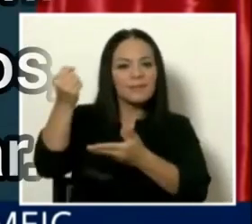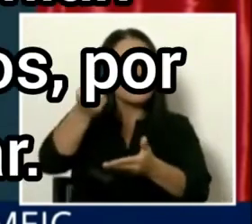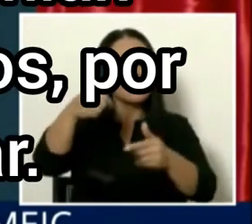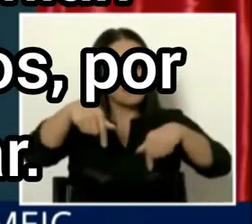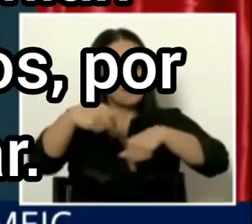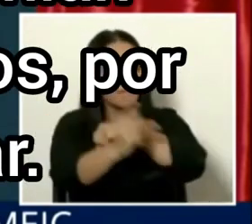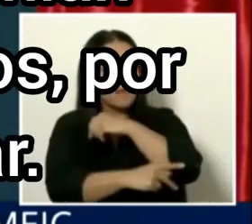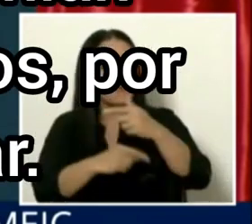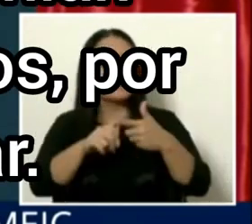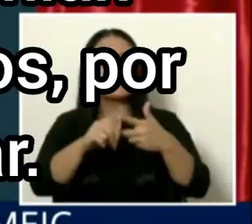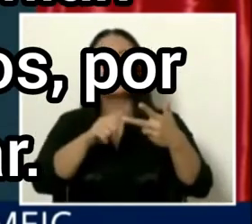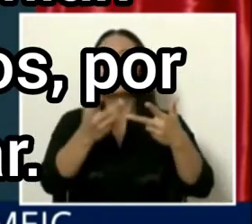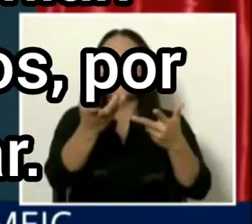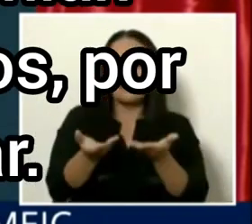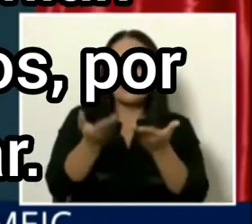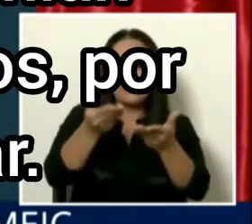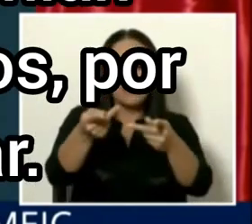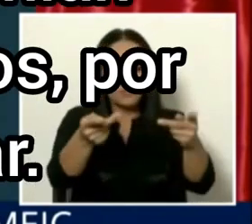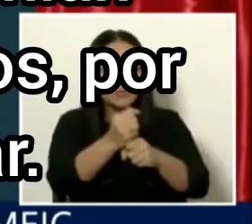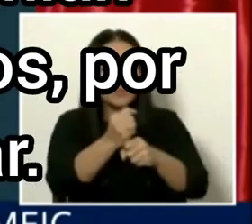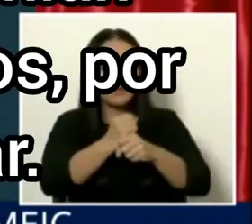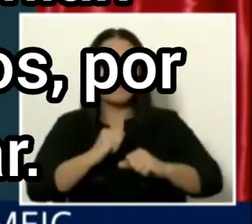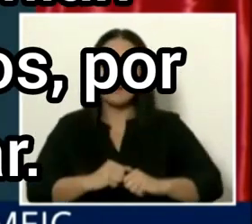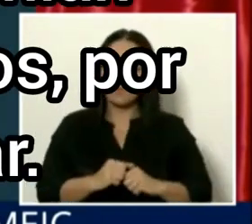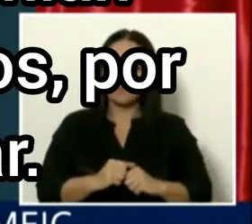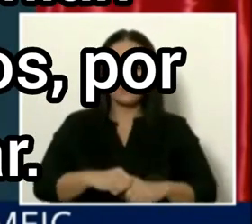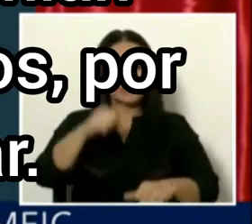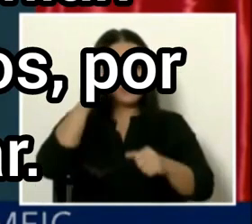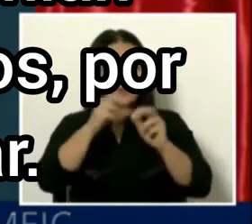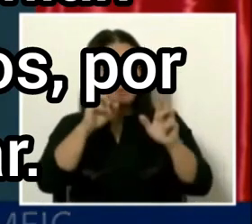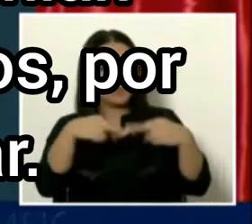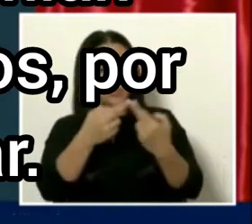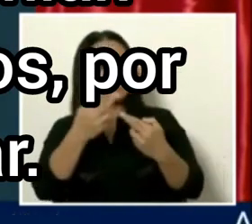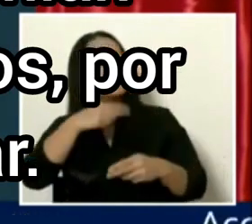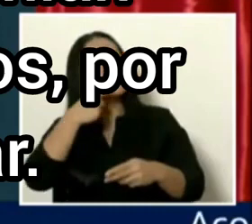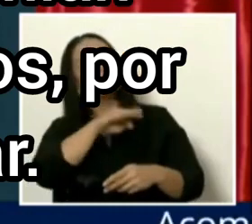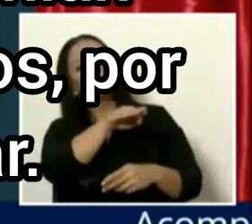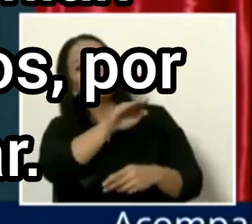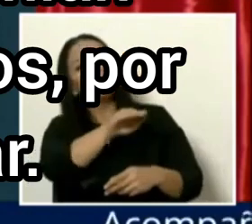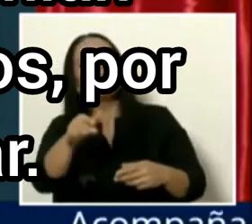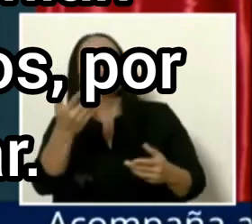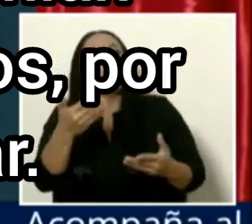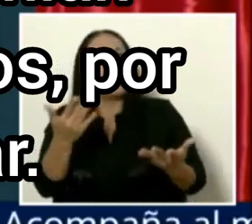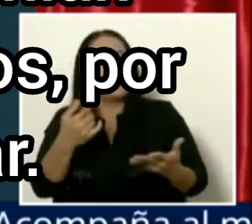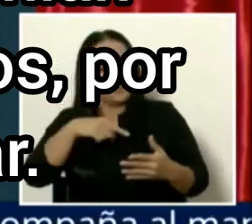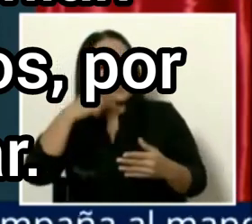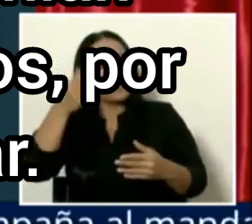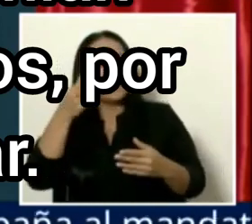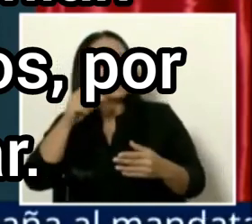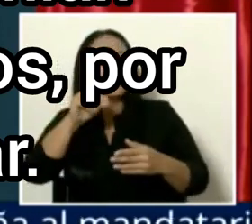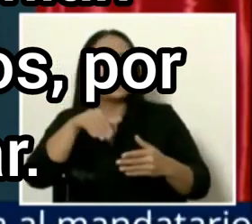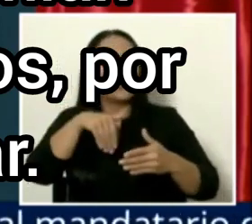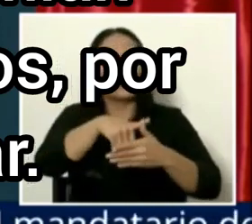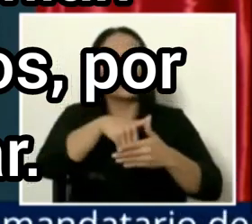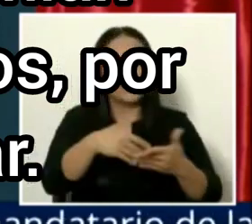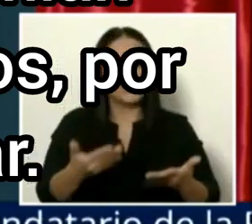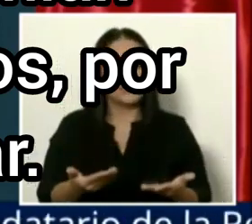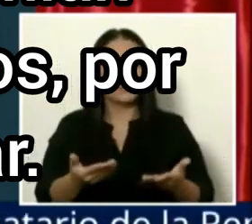Díganos cómo nos le quitamos del camino siempre y cuando mantengamos